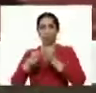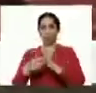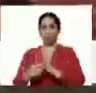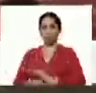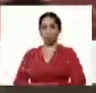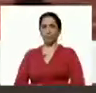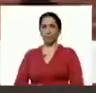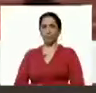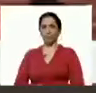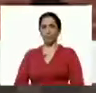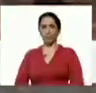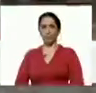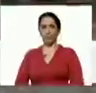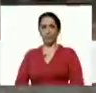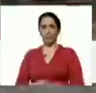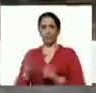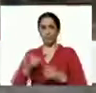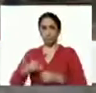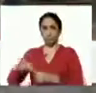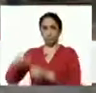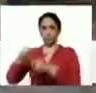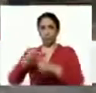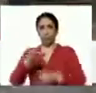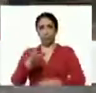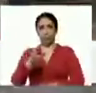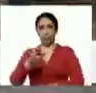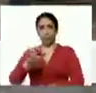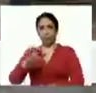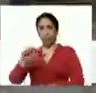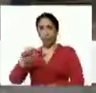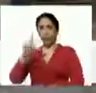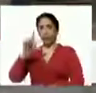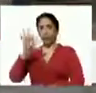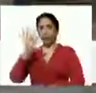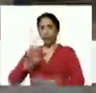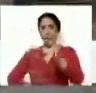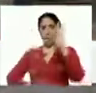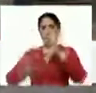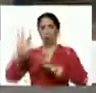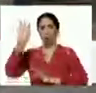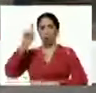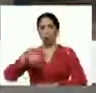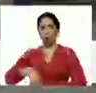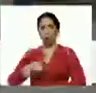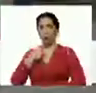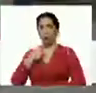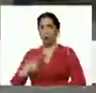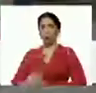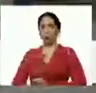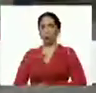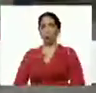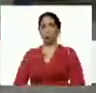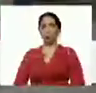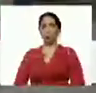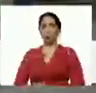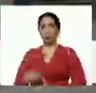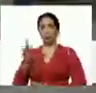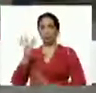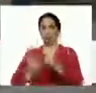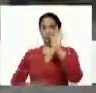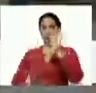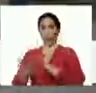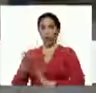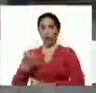ver con el abono la uria y la fórmula y resaltar presidente que esta fórmula